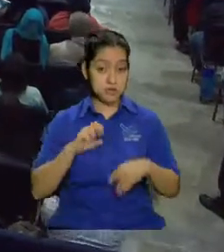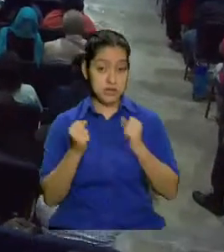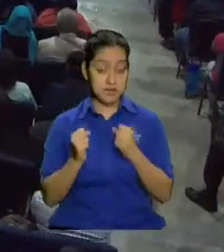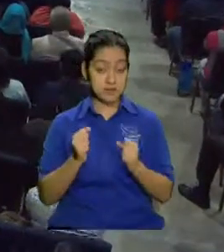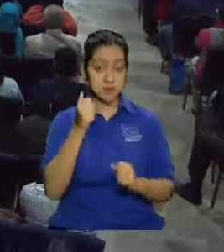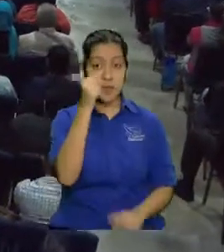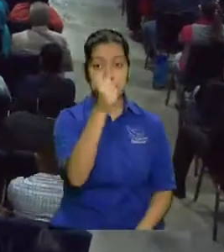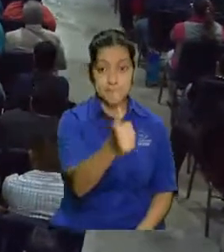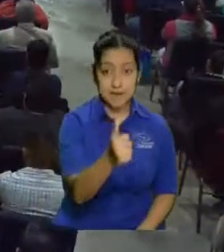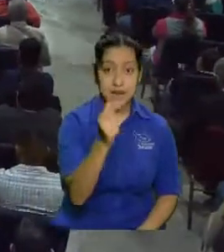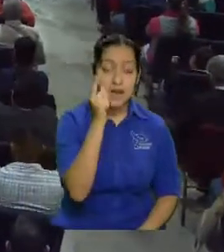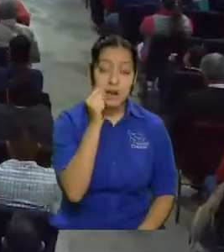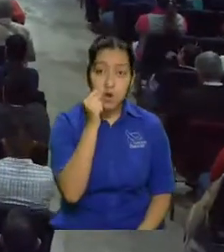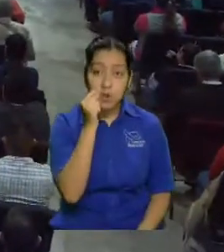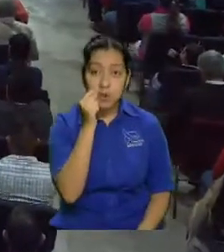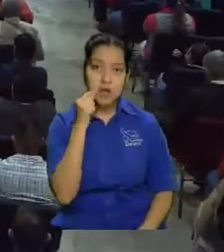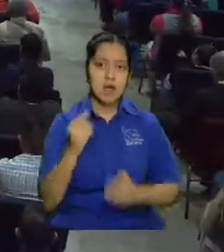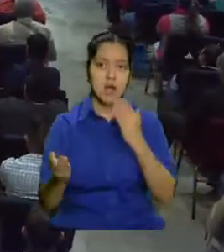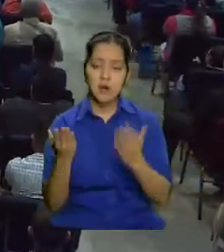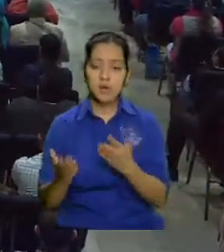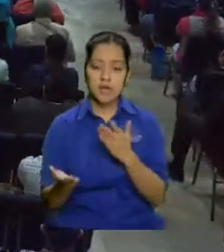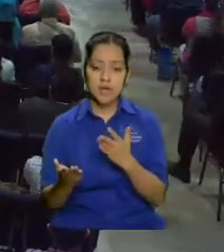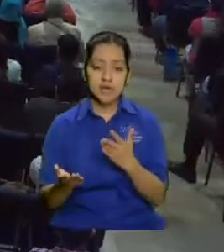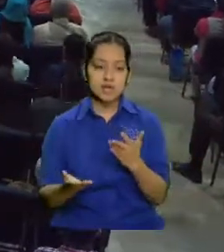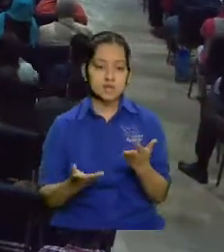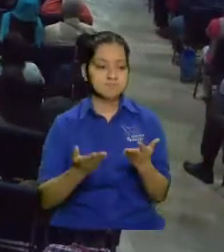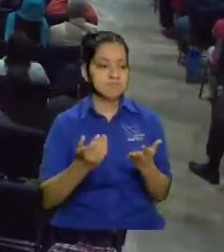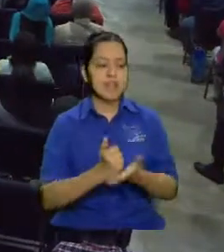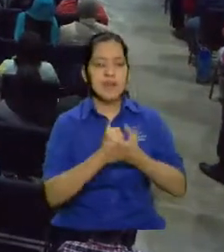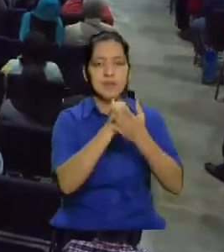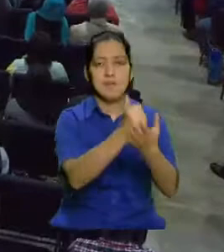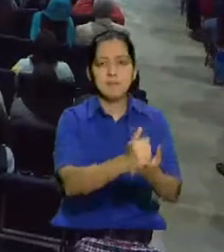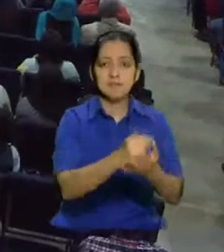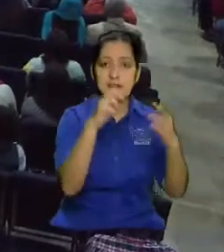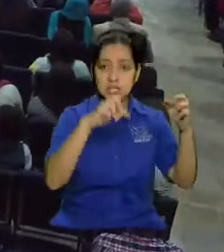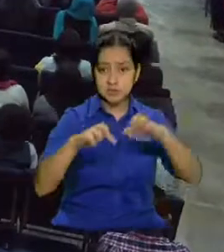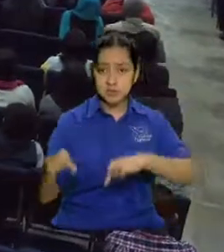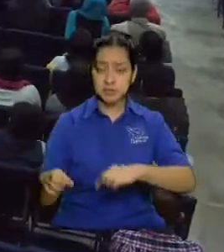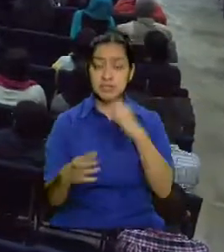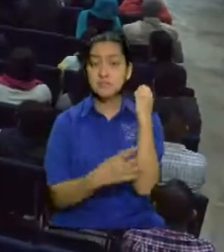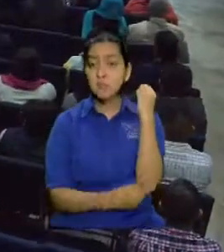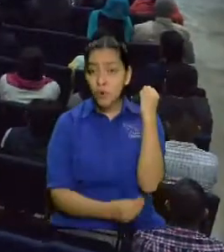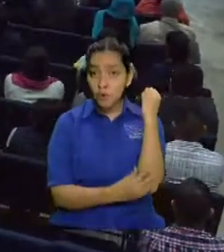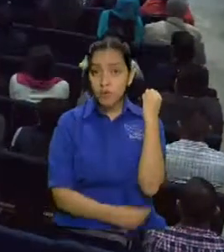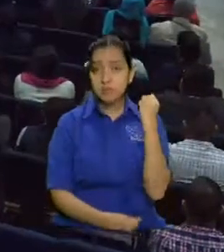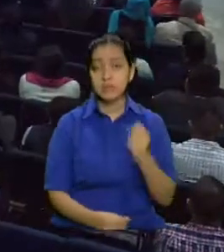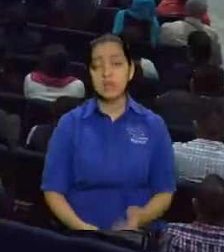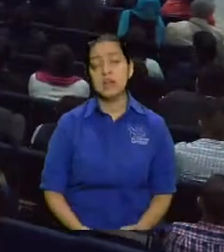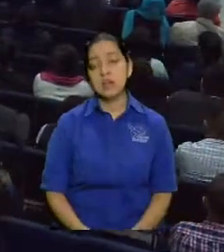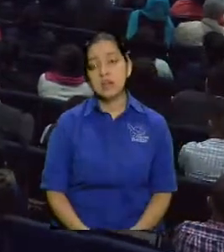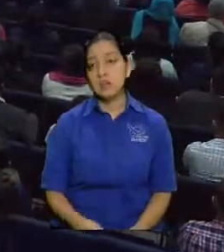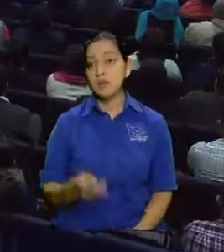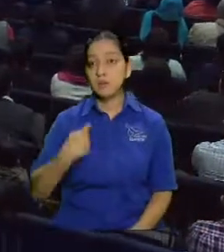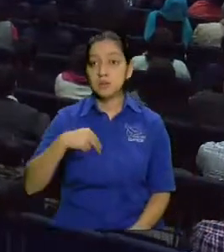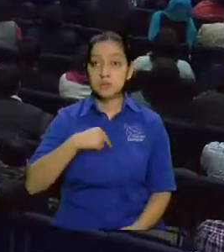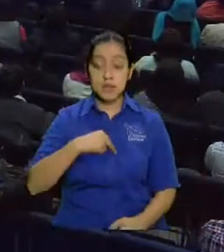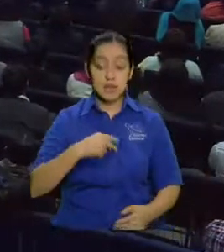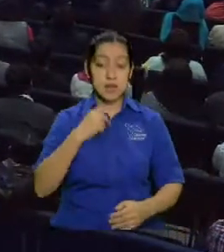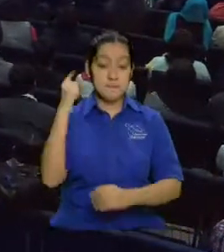hombre, aunque le diéramos de comer a los pobres y los sostuviéramos a los pobres, nuestro centro no es ese.